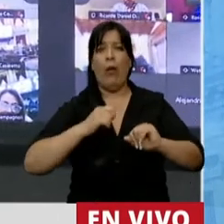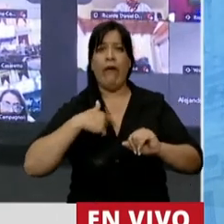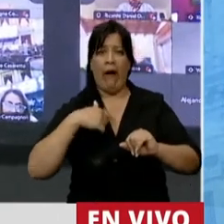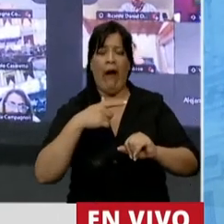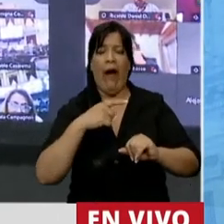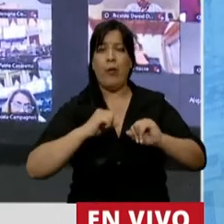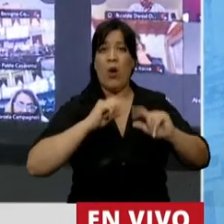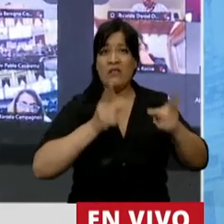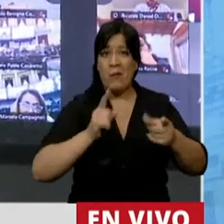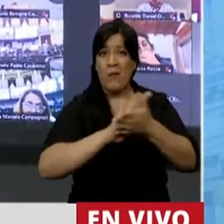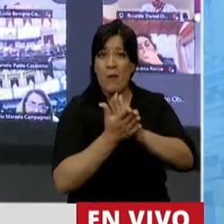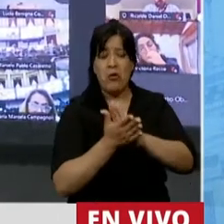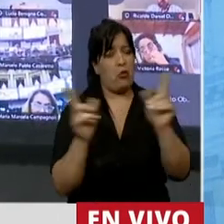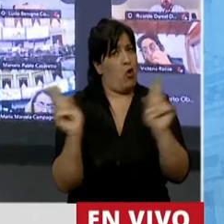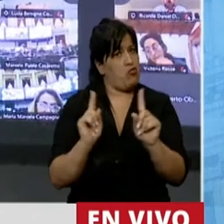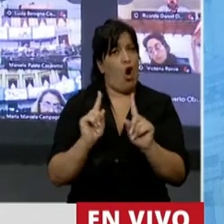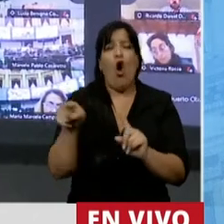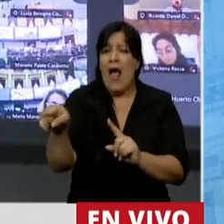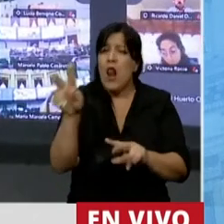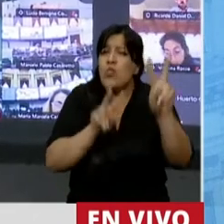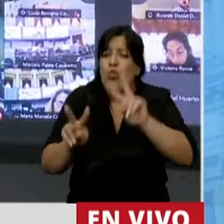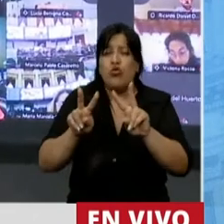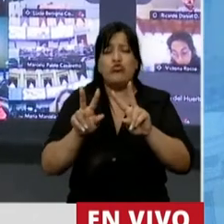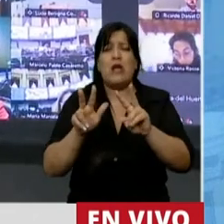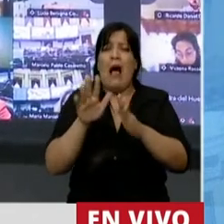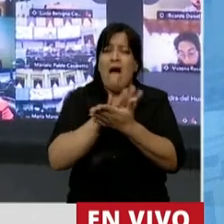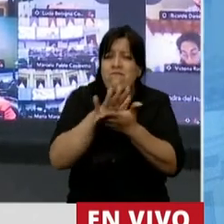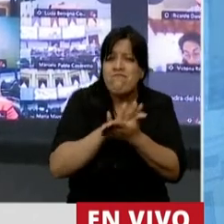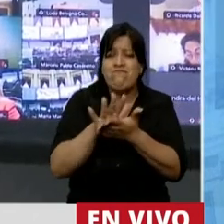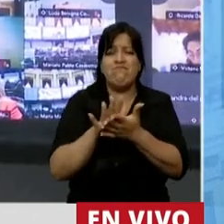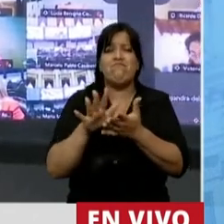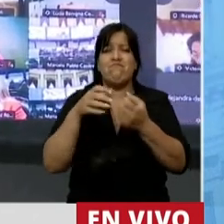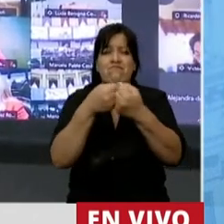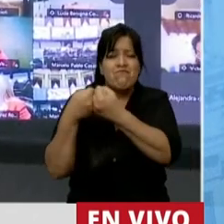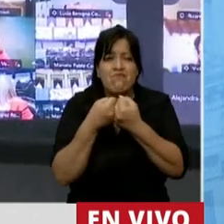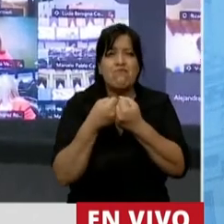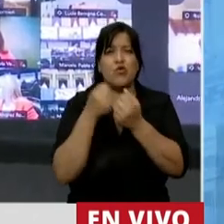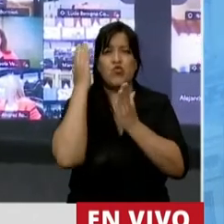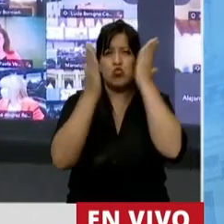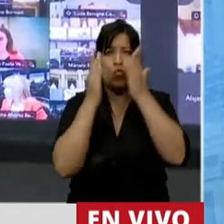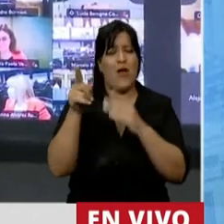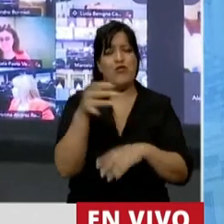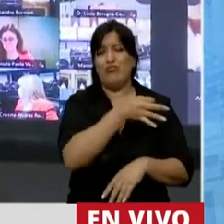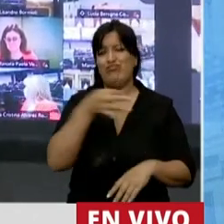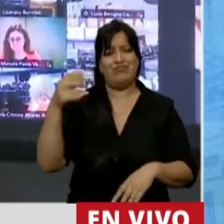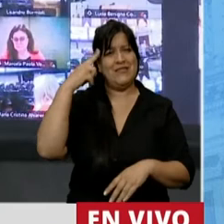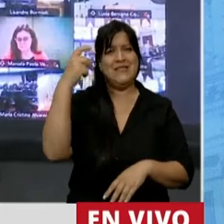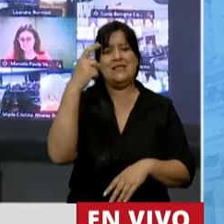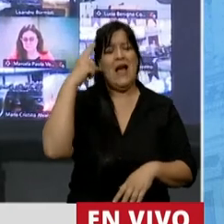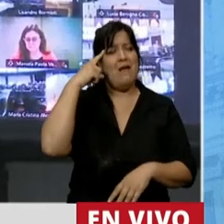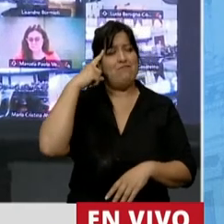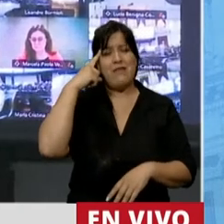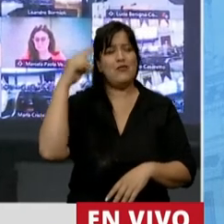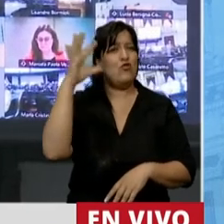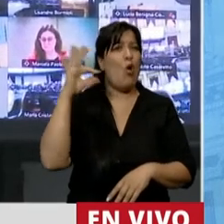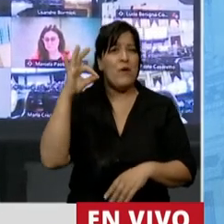Y un mensaje de conciliación, de esperanza y sueño, que coincido plenamente. Es el